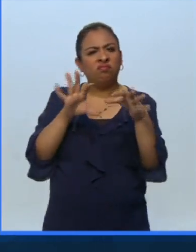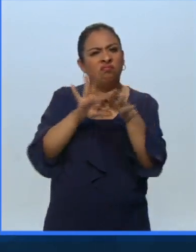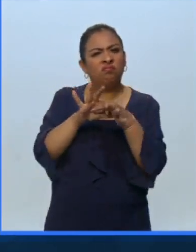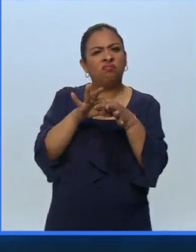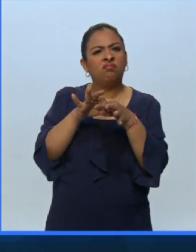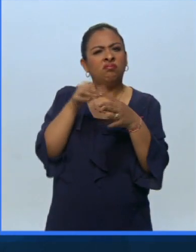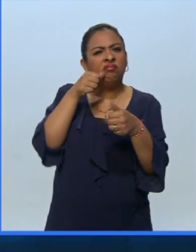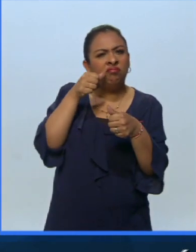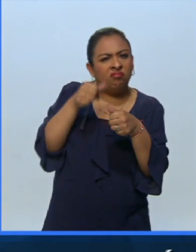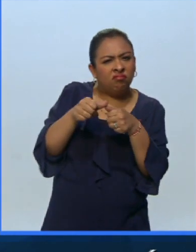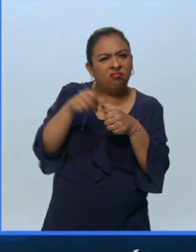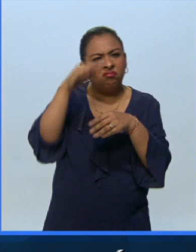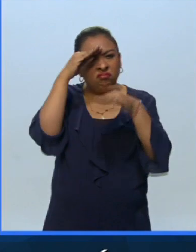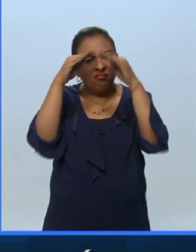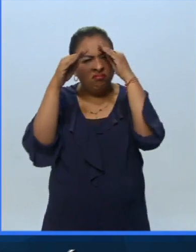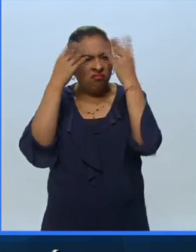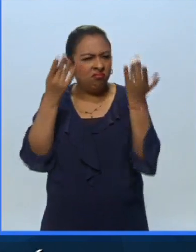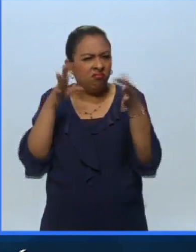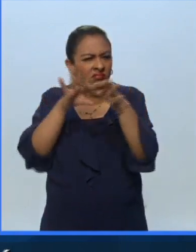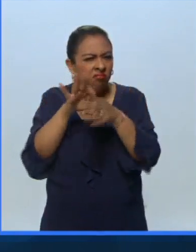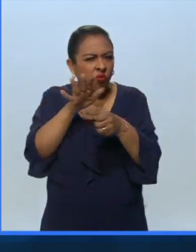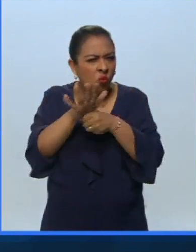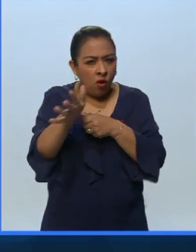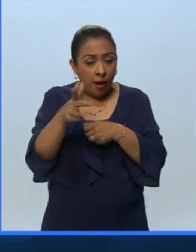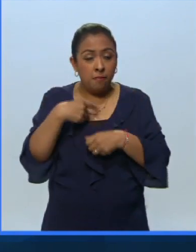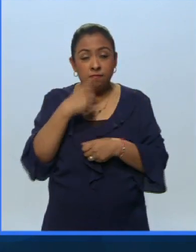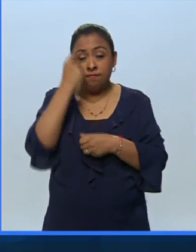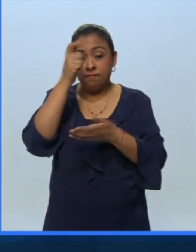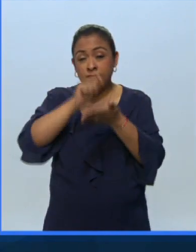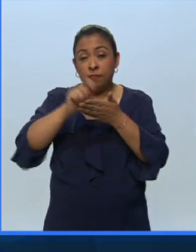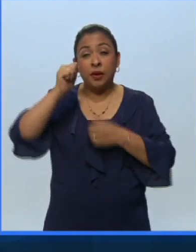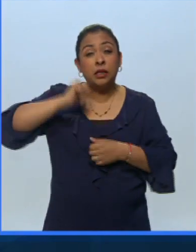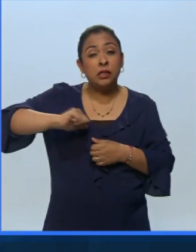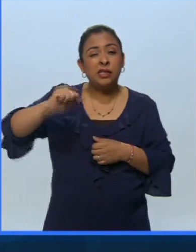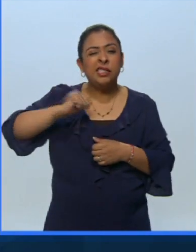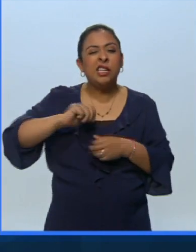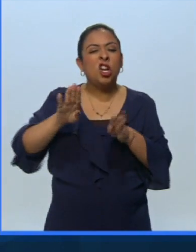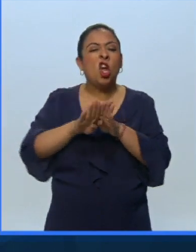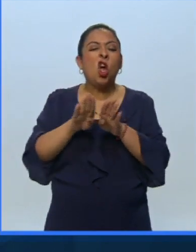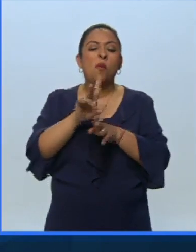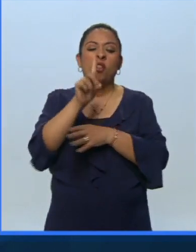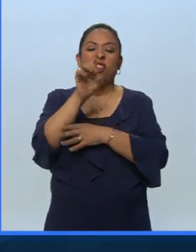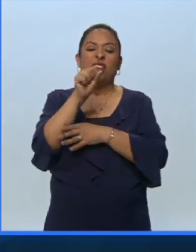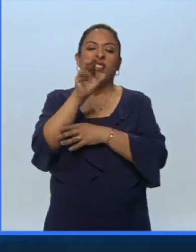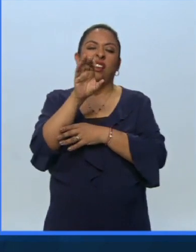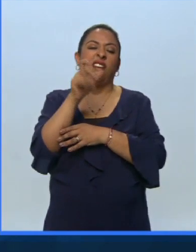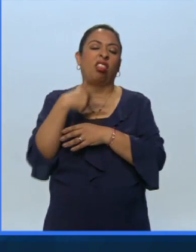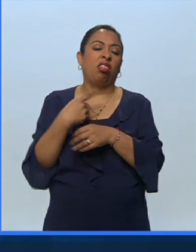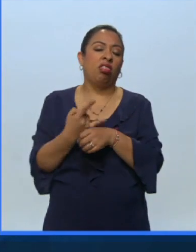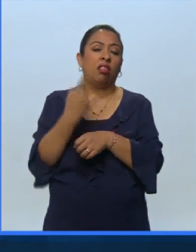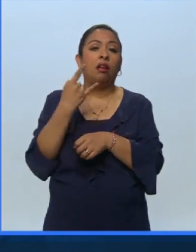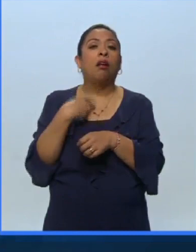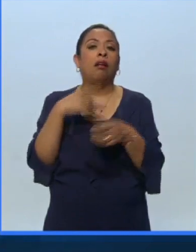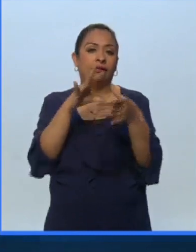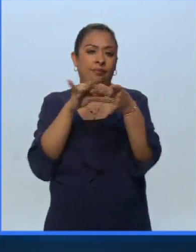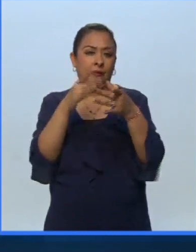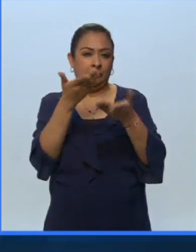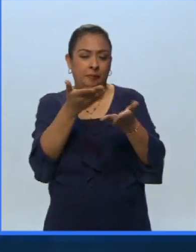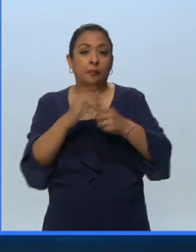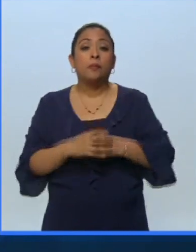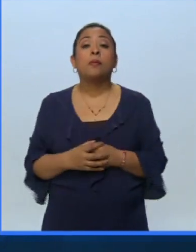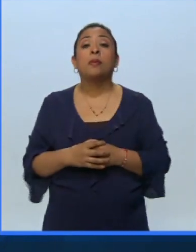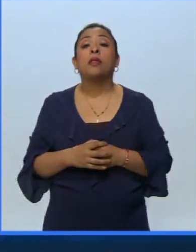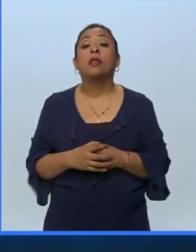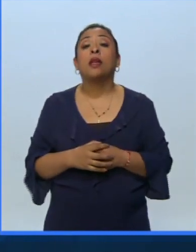las letras y el pensamiento. La autora de El Siglo del Desencanto lo explica así. Se